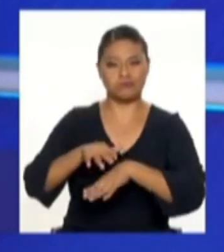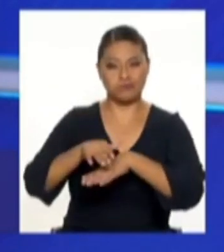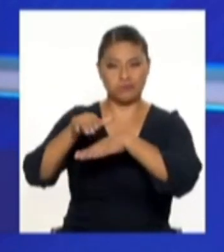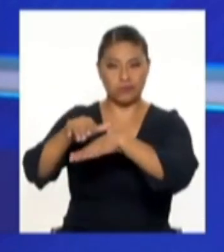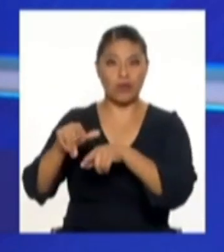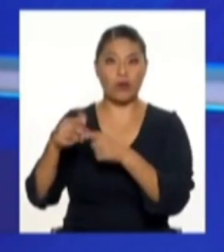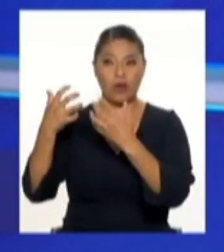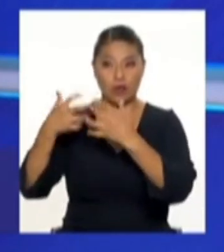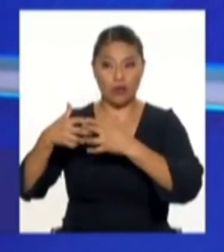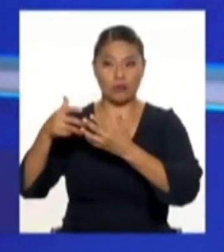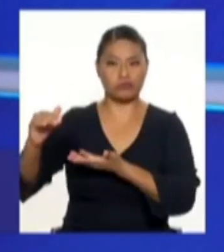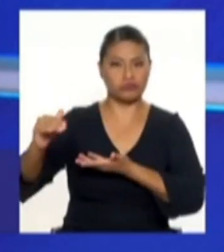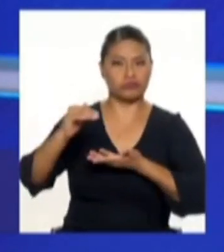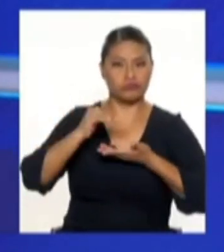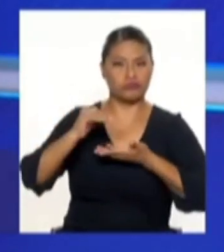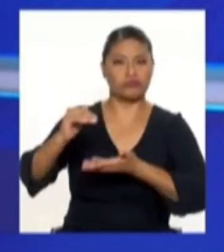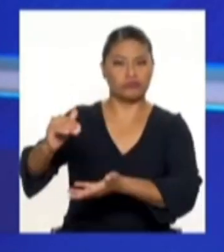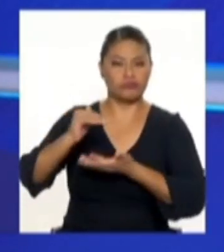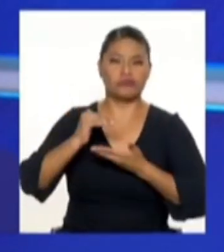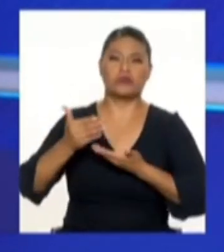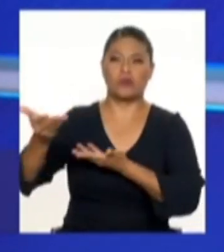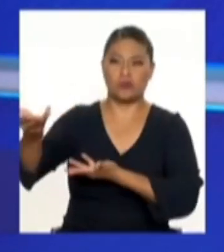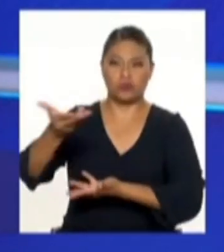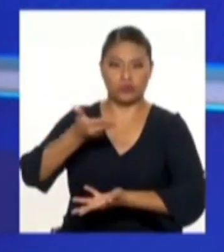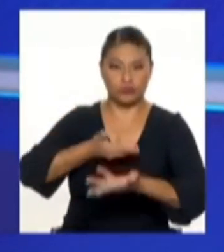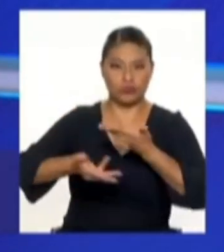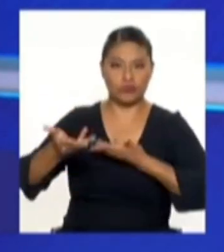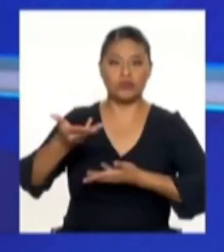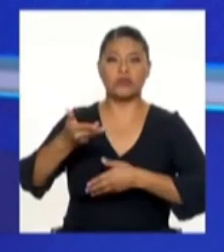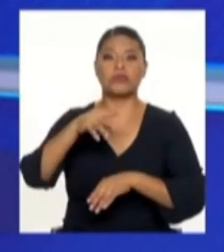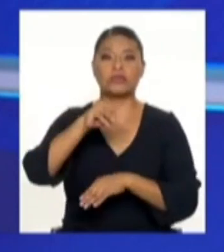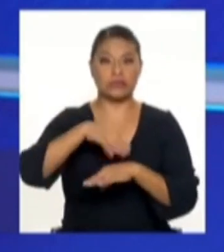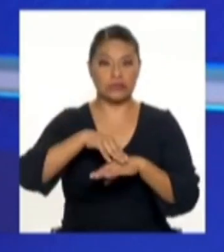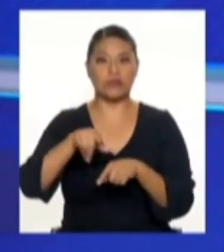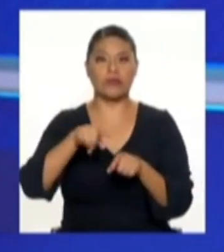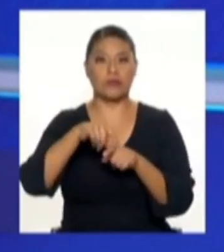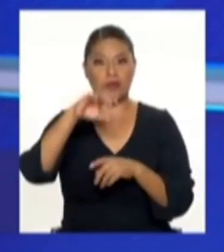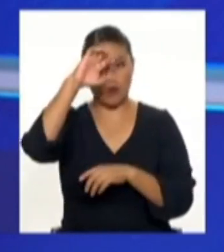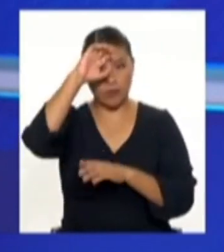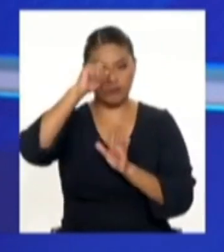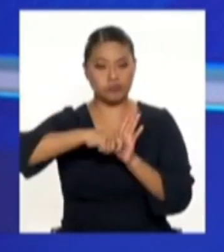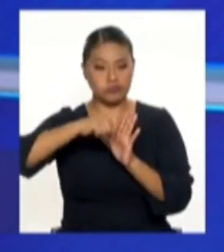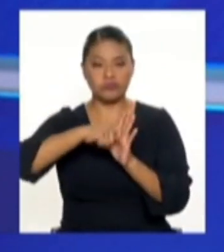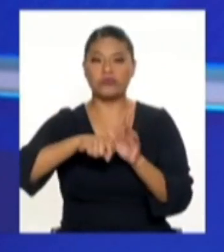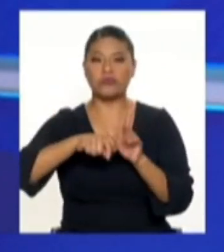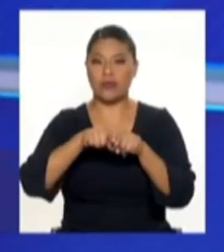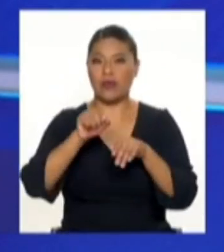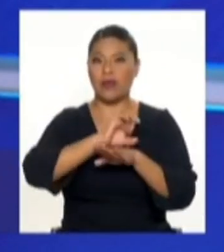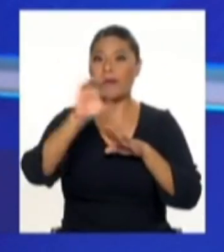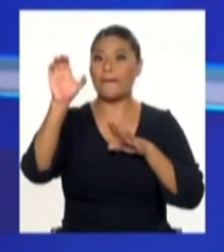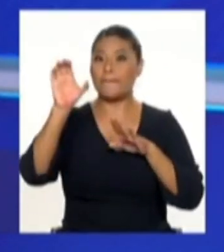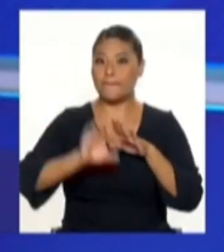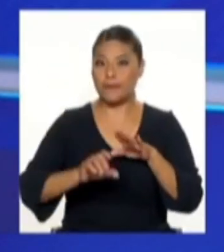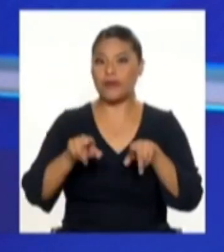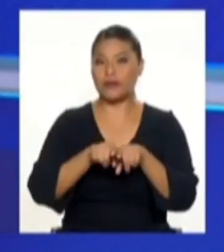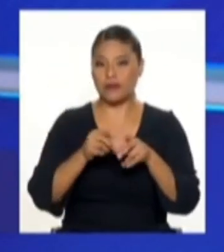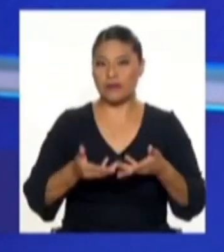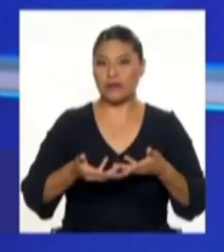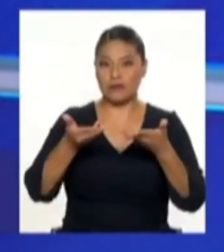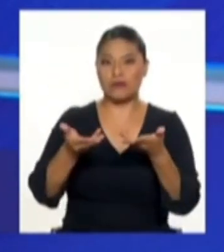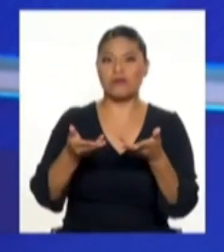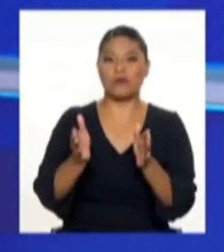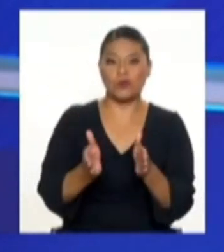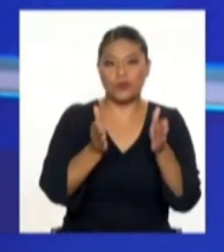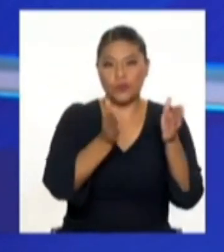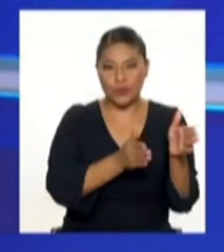agroindustria lambayecana, sino también por parte de la minería cajamarquina, el componente agrícola